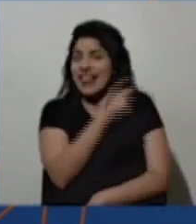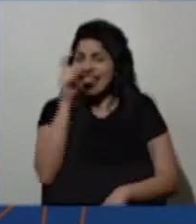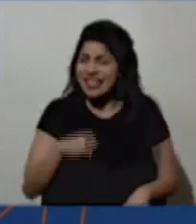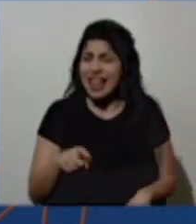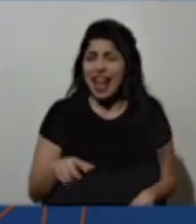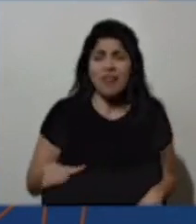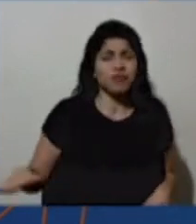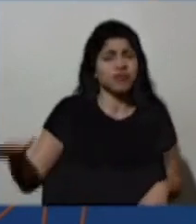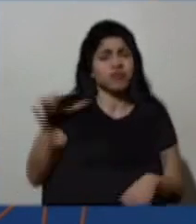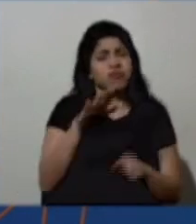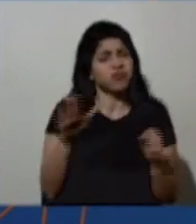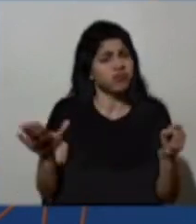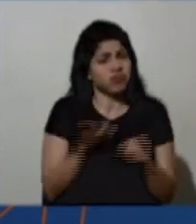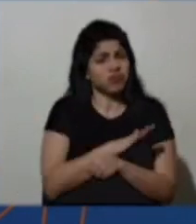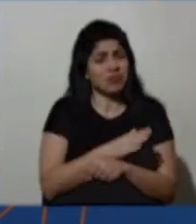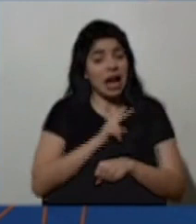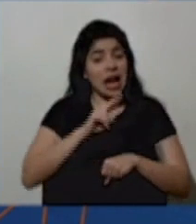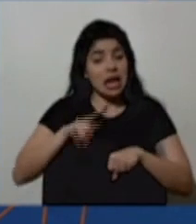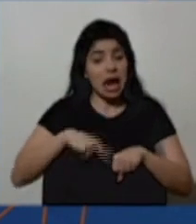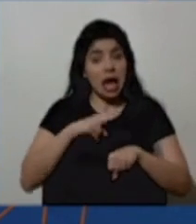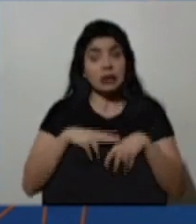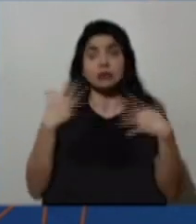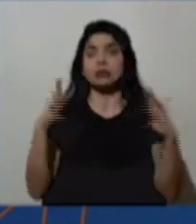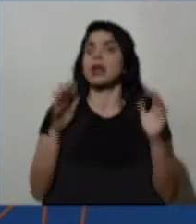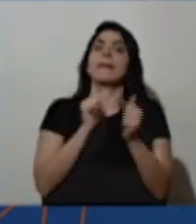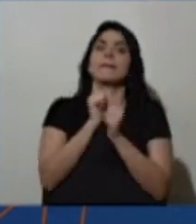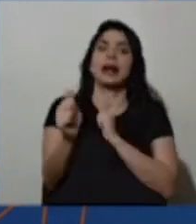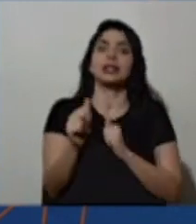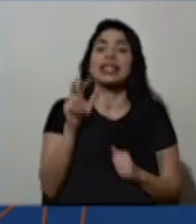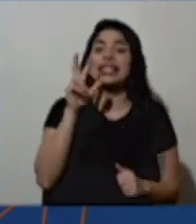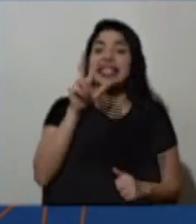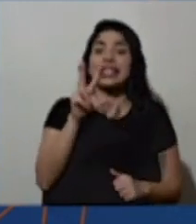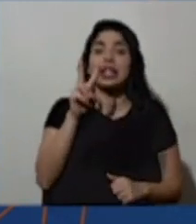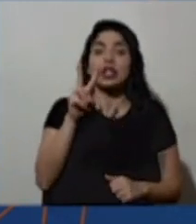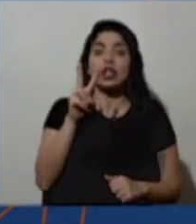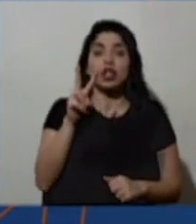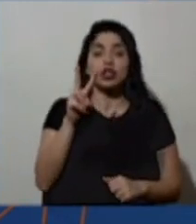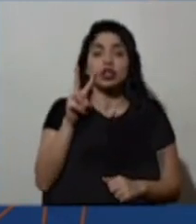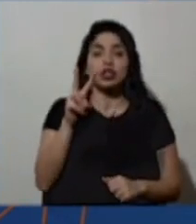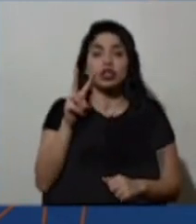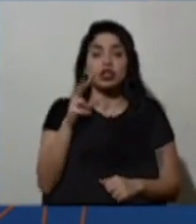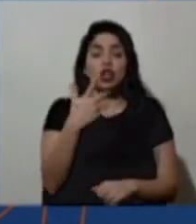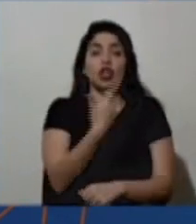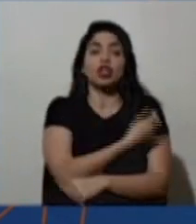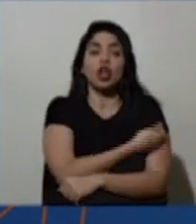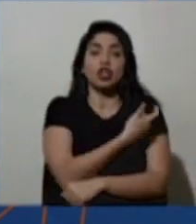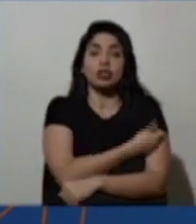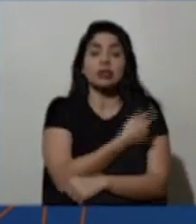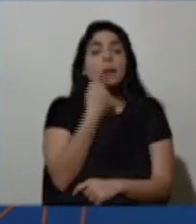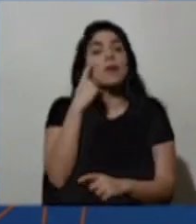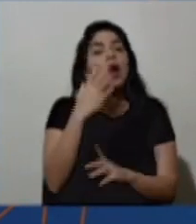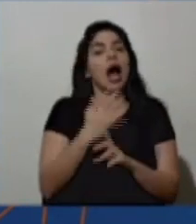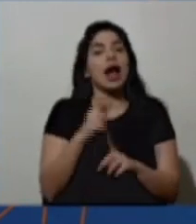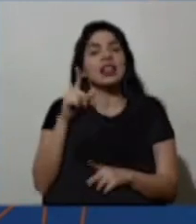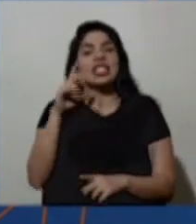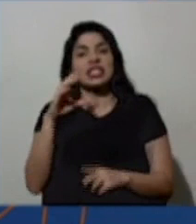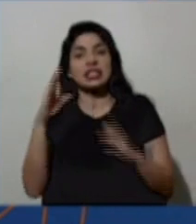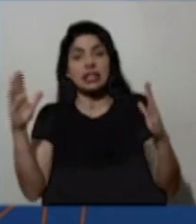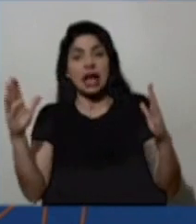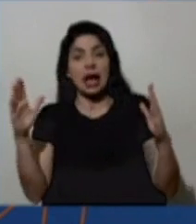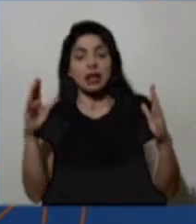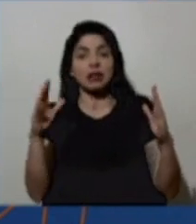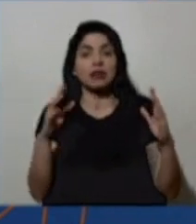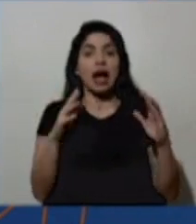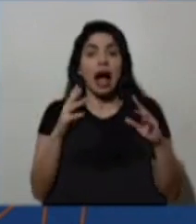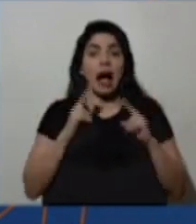Hemos ya pasado a nivel nacional una tasa de 32 dosis por cada 100 habitantes. Y en las